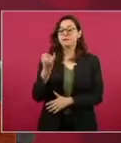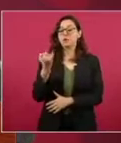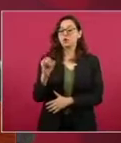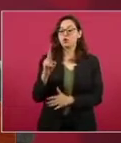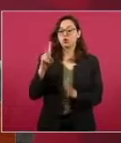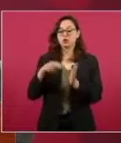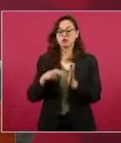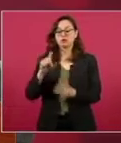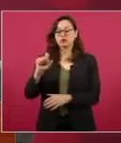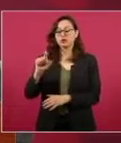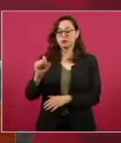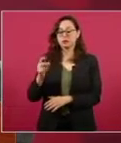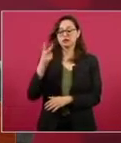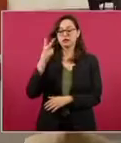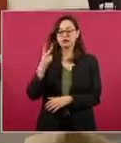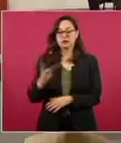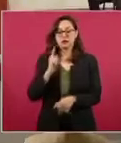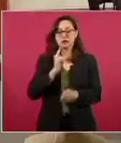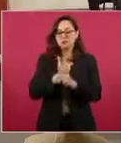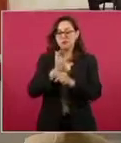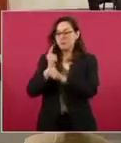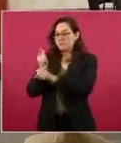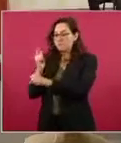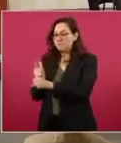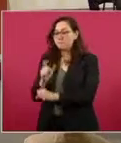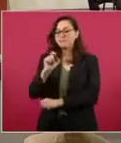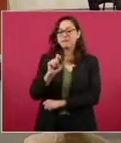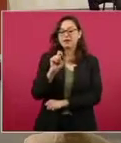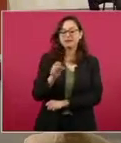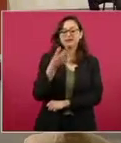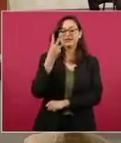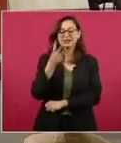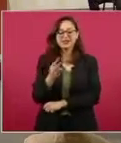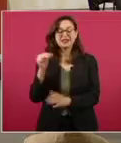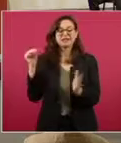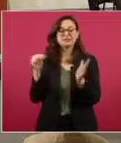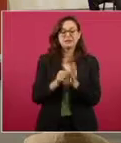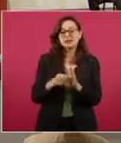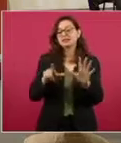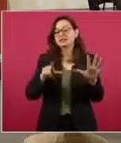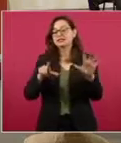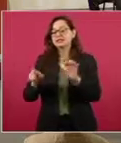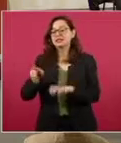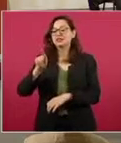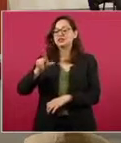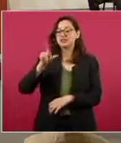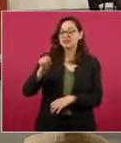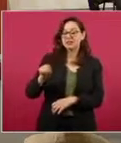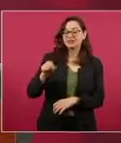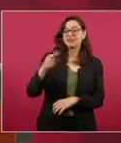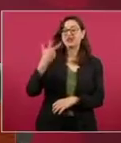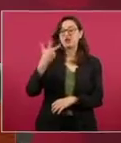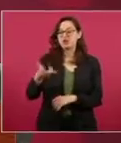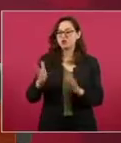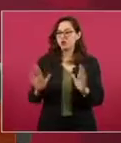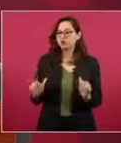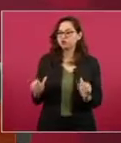llevábamos 23 mil 778 elementos constructivos